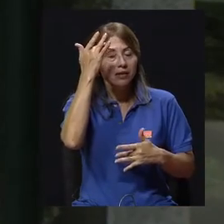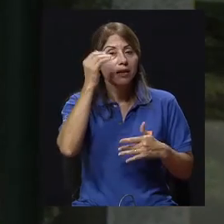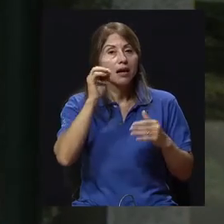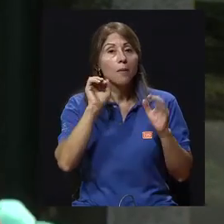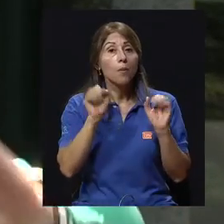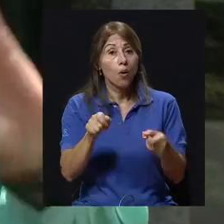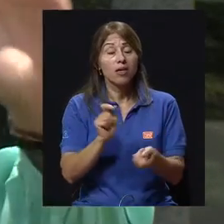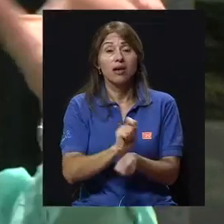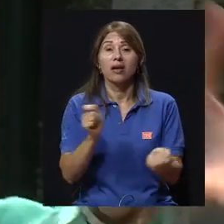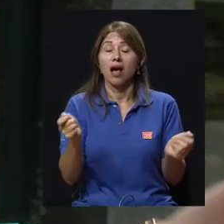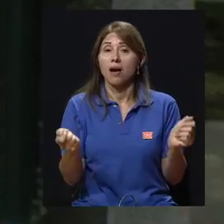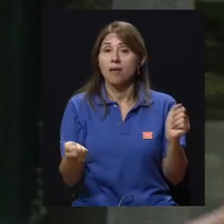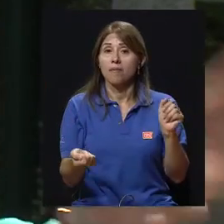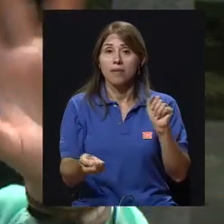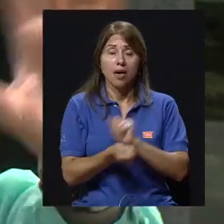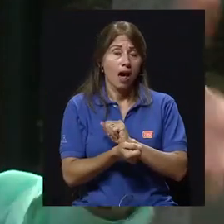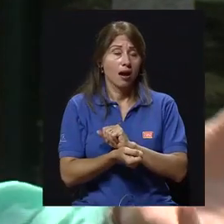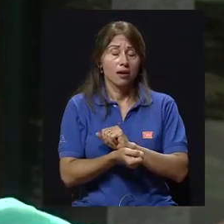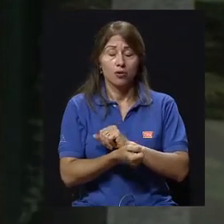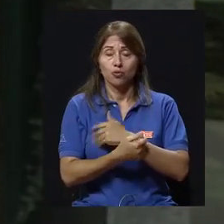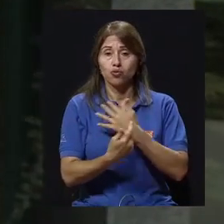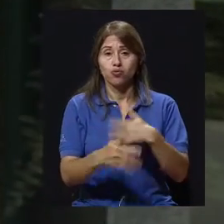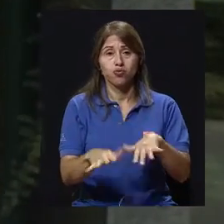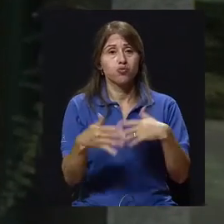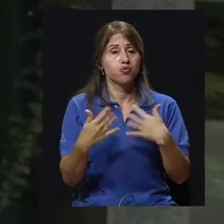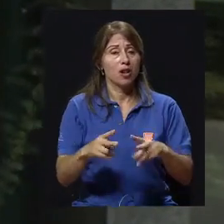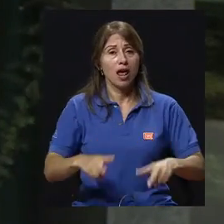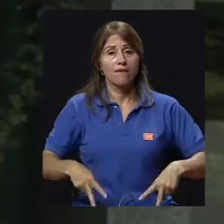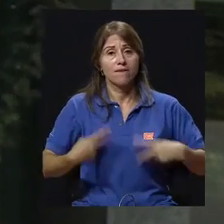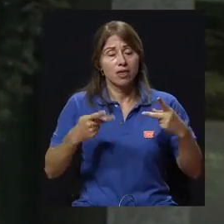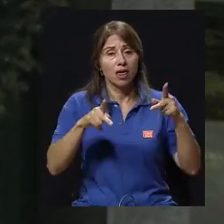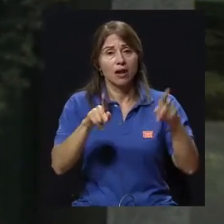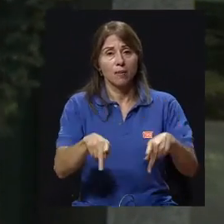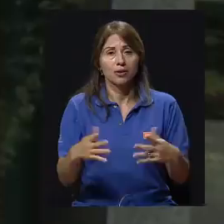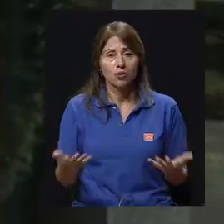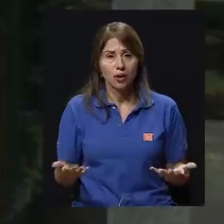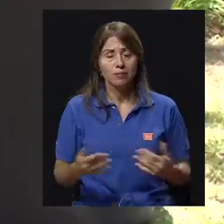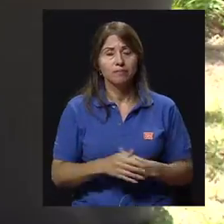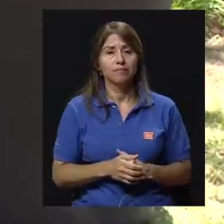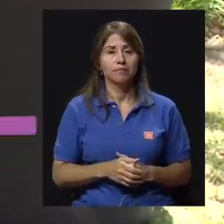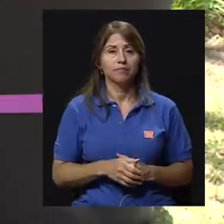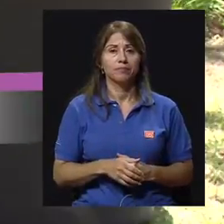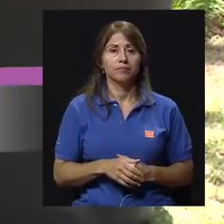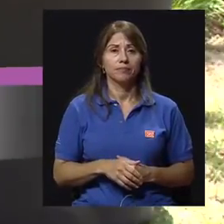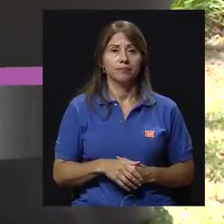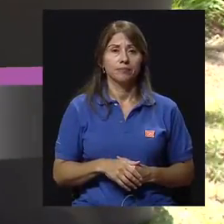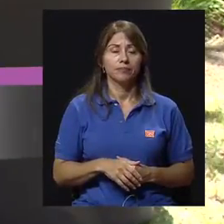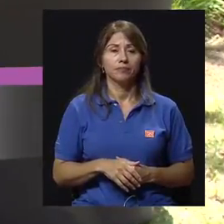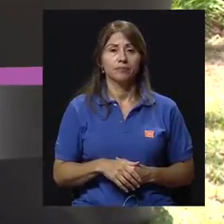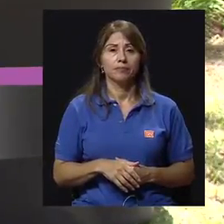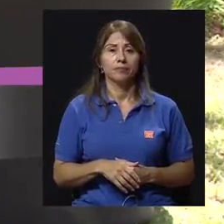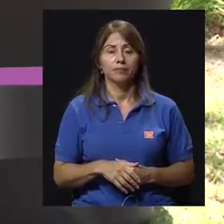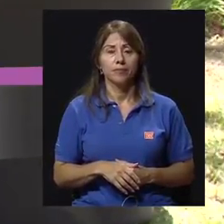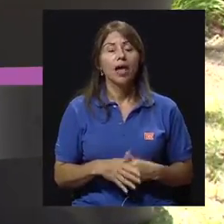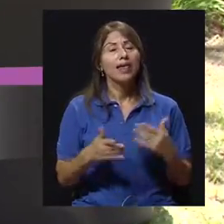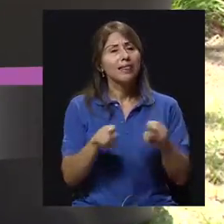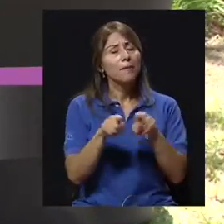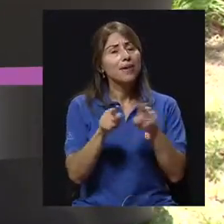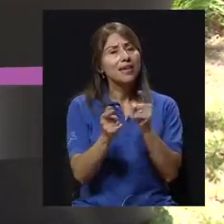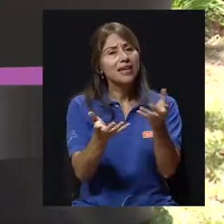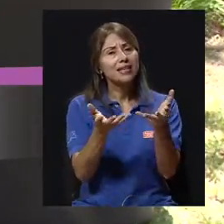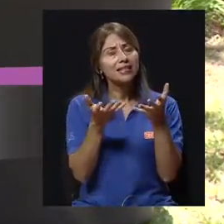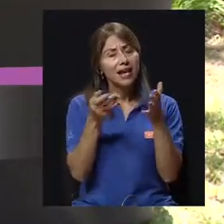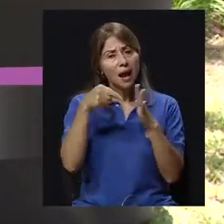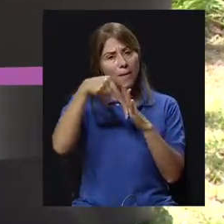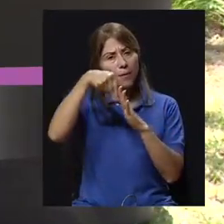rotundamente, o un upside down, ¿verdad?, de la vida de una persona. Doctora, también quisiera profundizar en